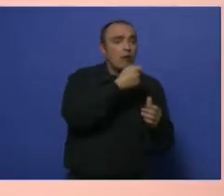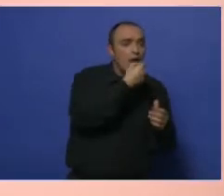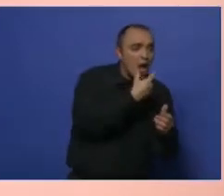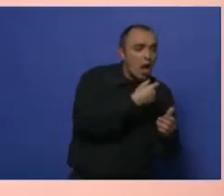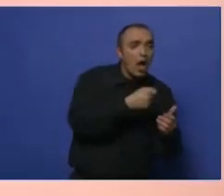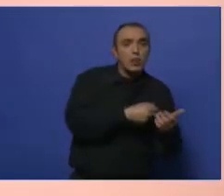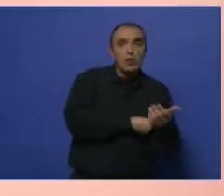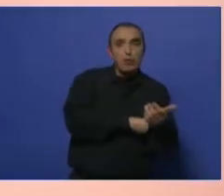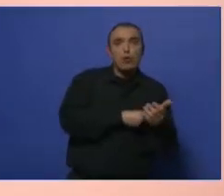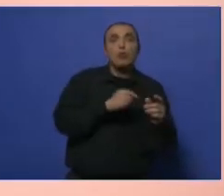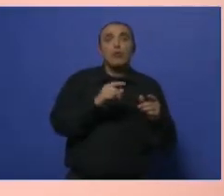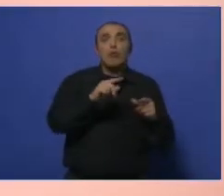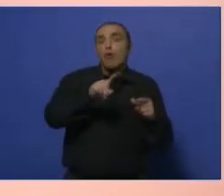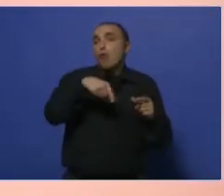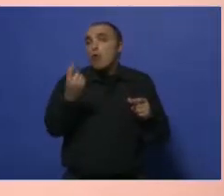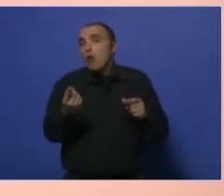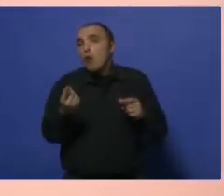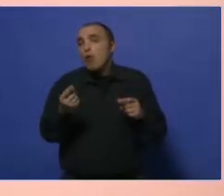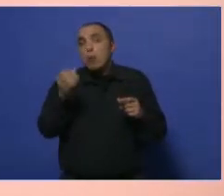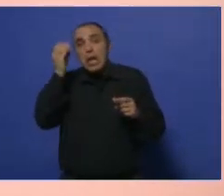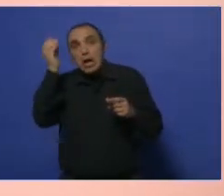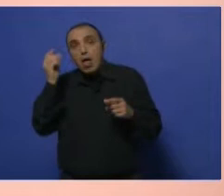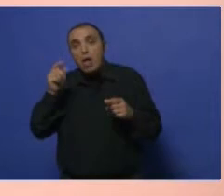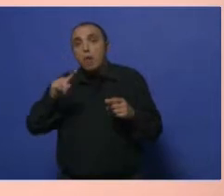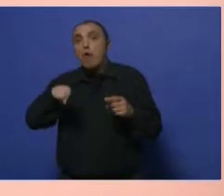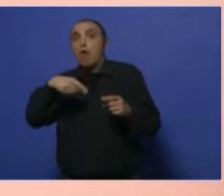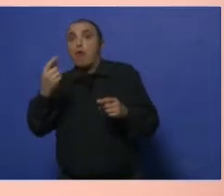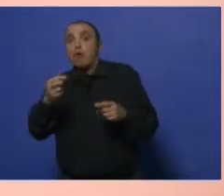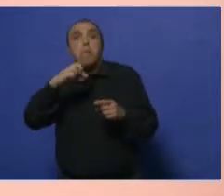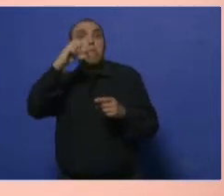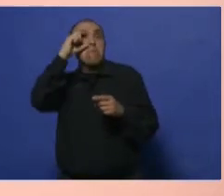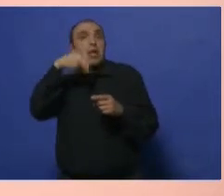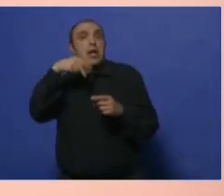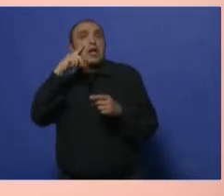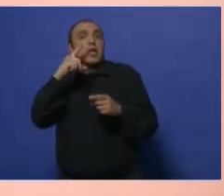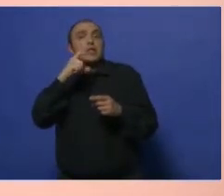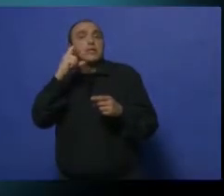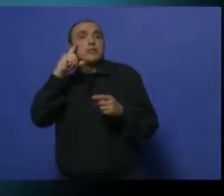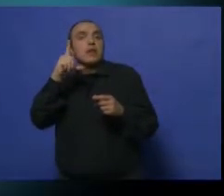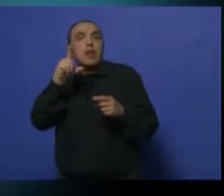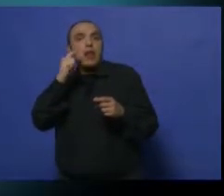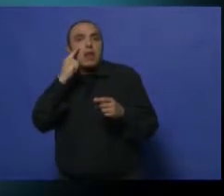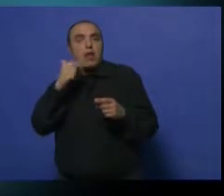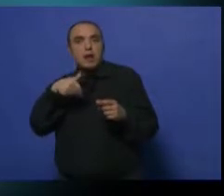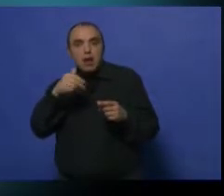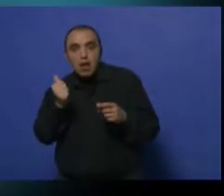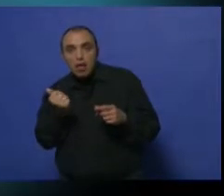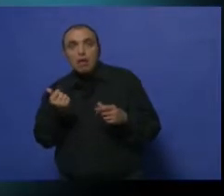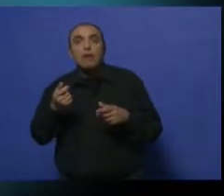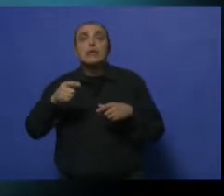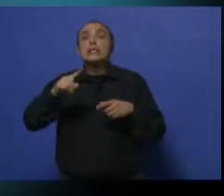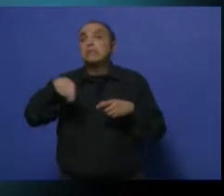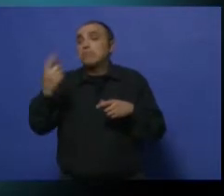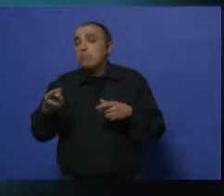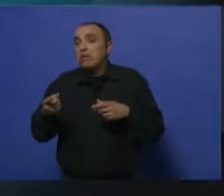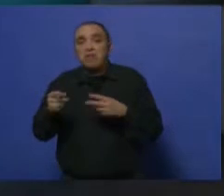habitualmente, ¿sí? O cuando tenemos un paciente que ya se presenta con un cuadro un poco más tóxico, con enfermedades en la piel o con